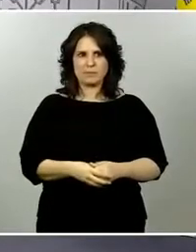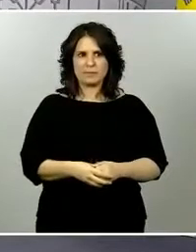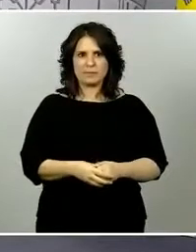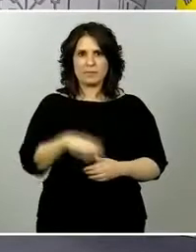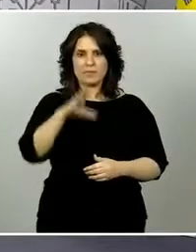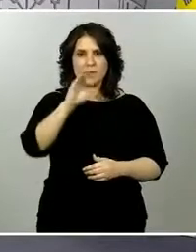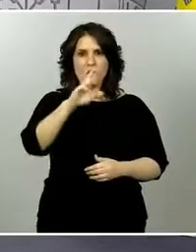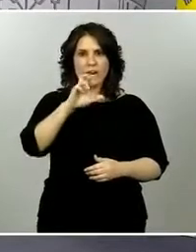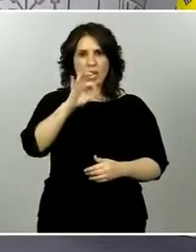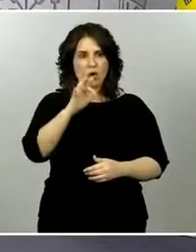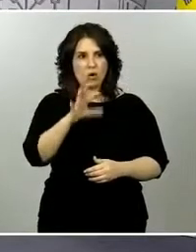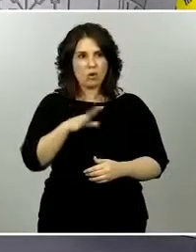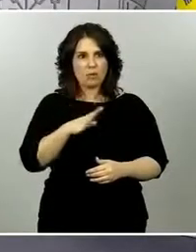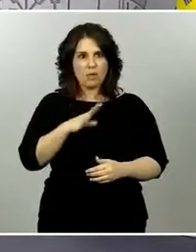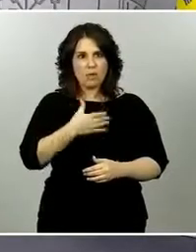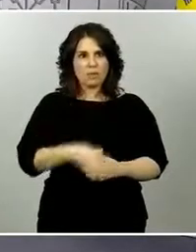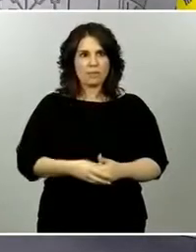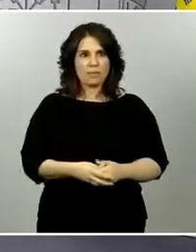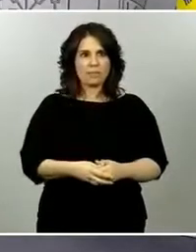Pregunto ahora al correo adelante